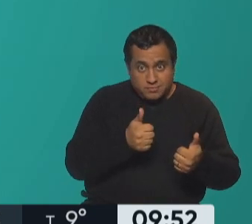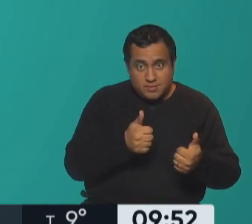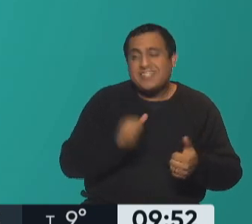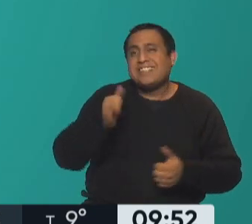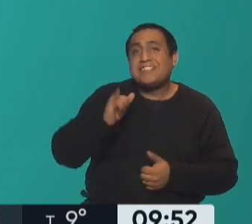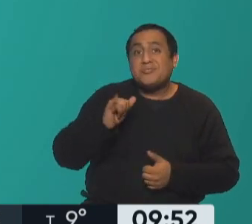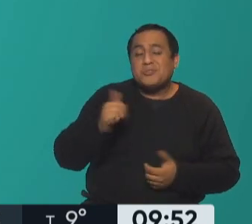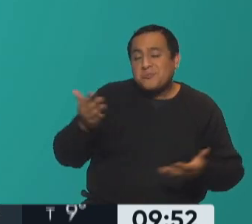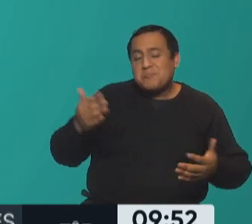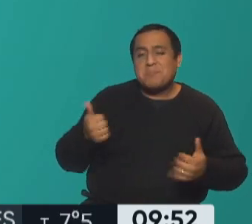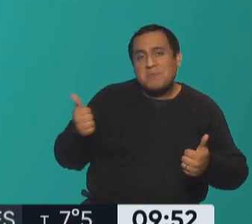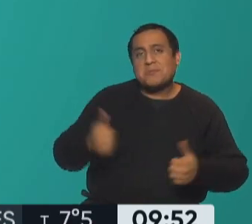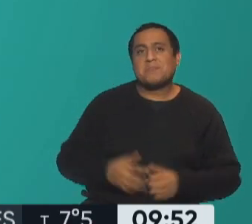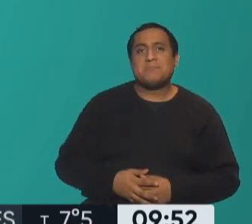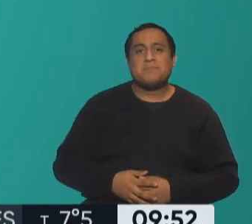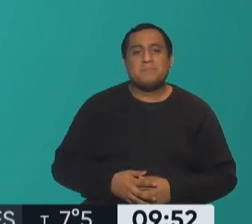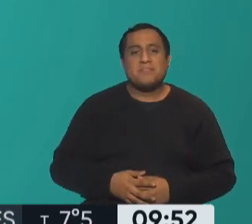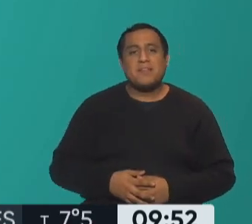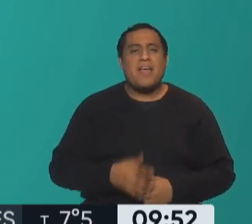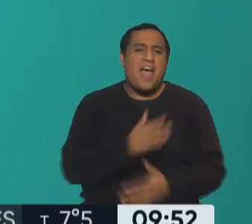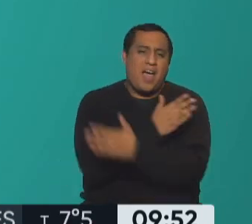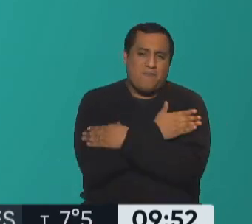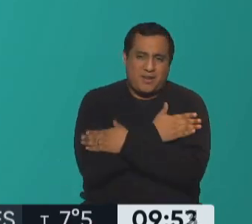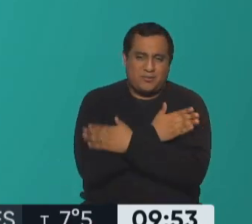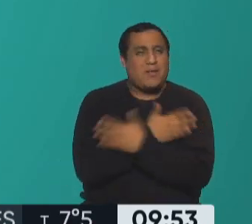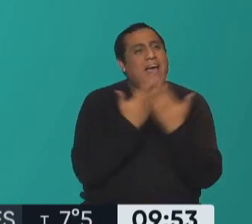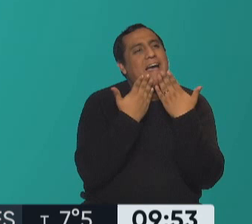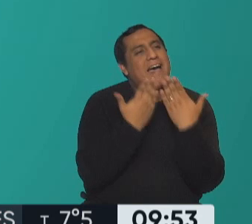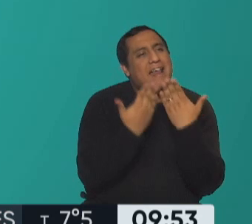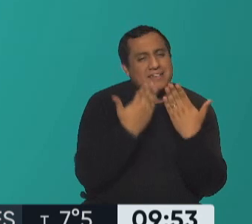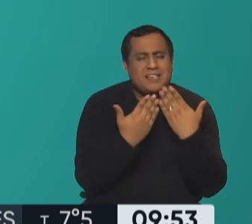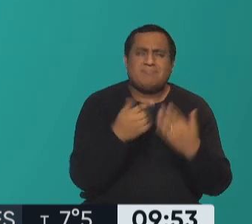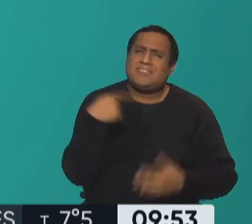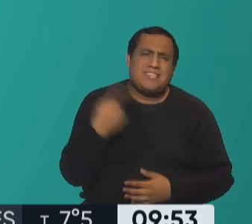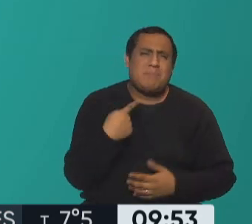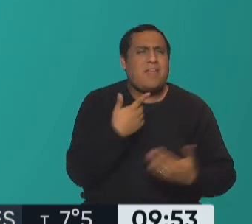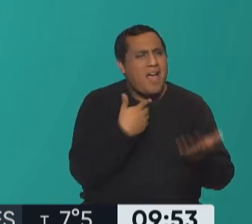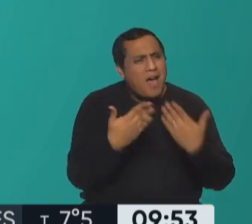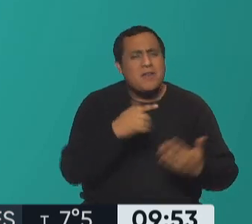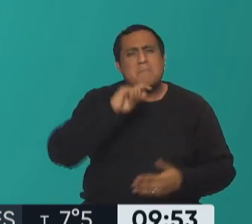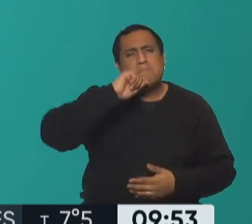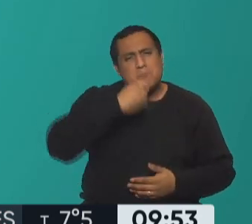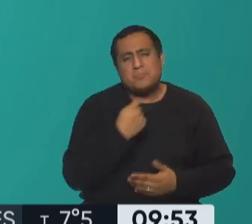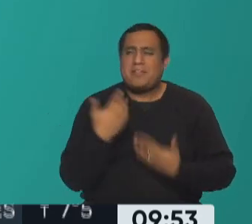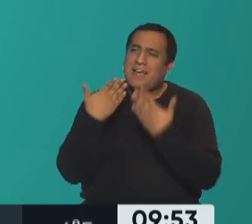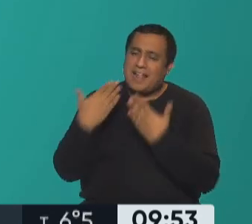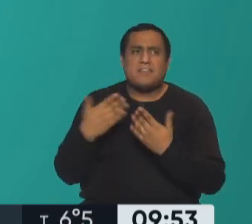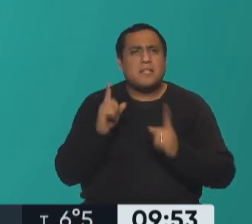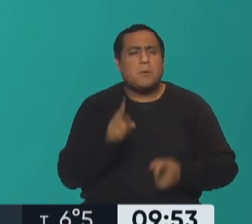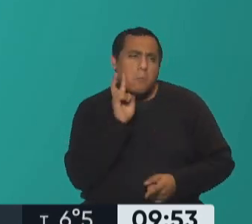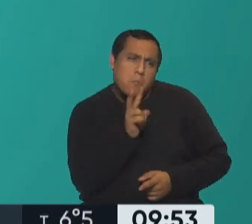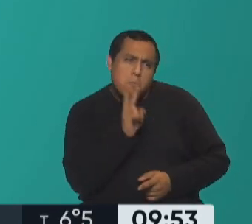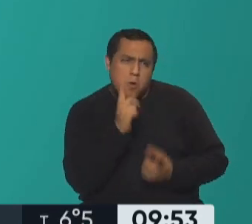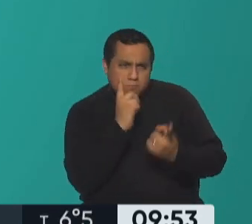vale, vale perfecto bueno te mando un abrazo enorme gracias Marichu siempre un placerazo muchas gracias Nati escucharte y aprender de vos